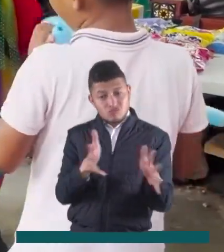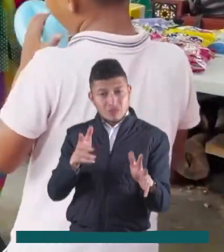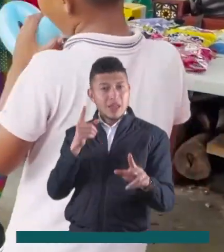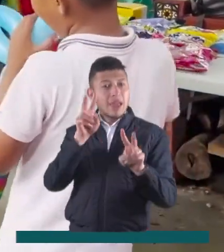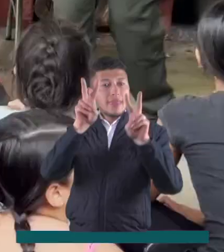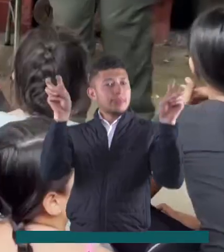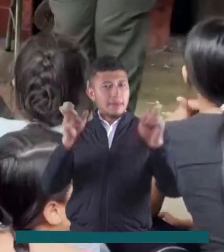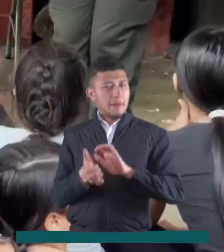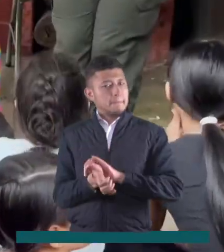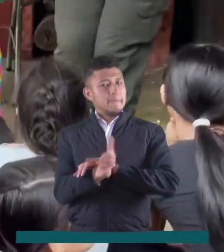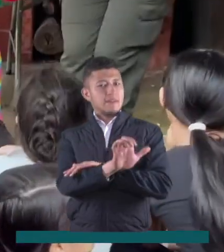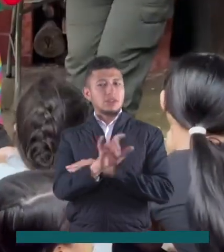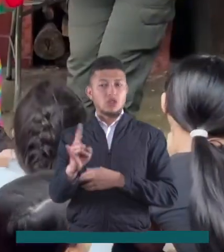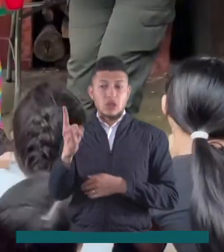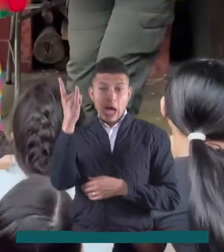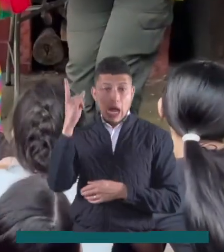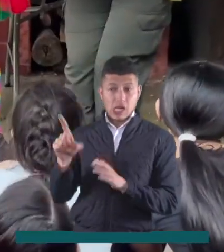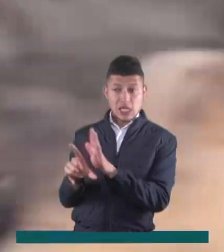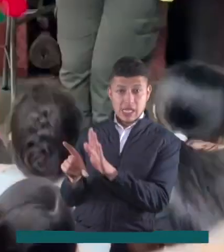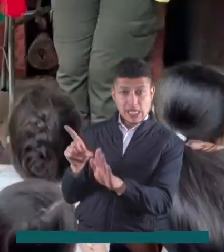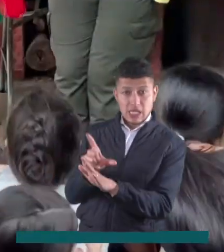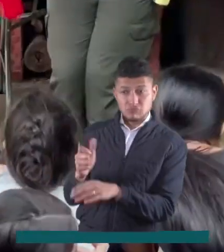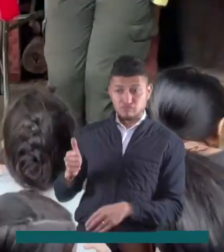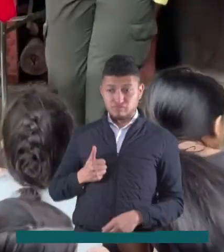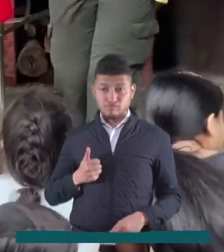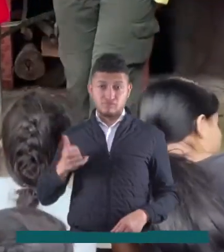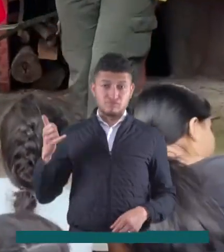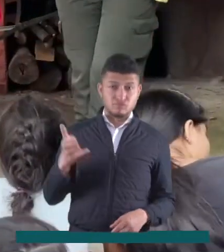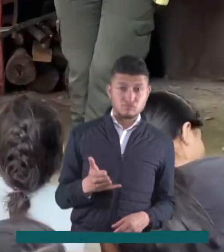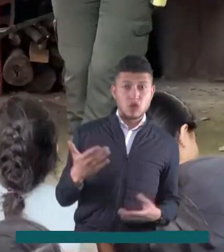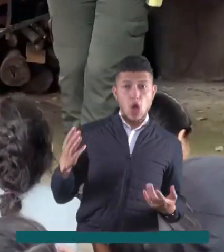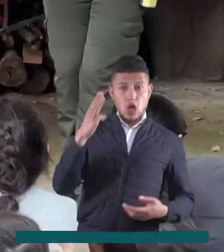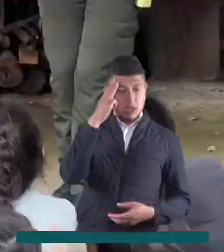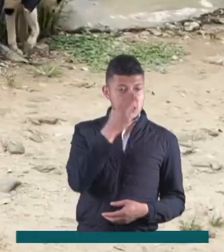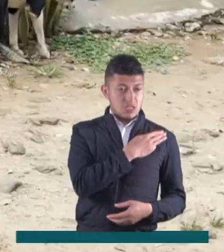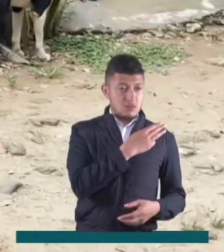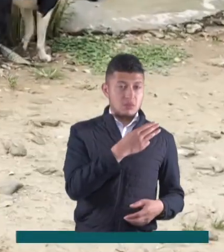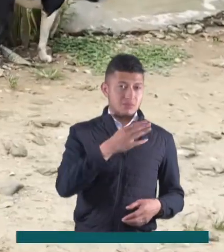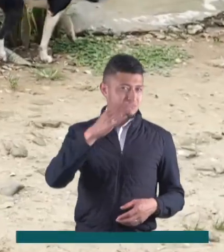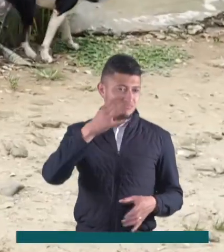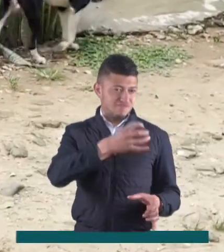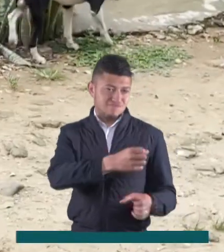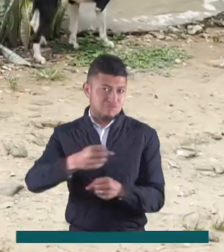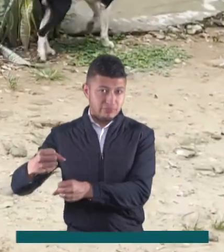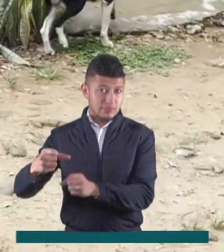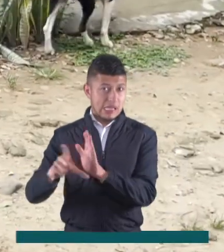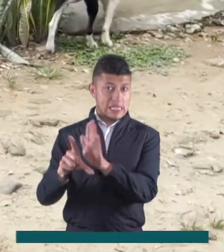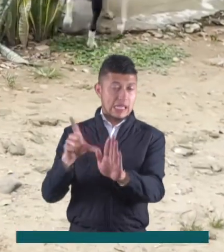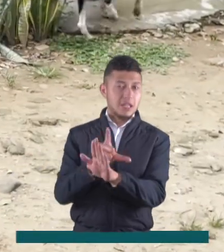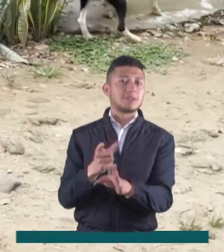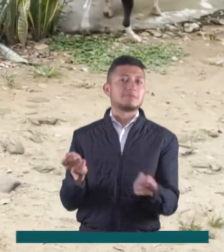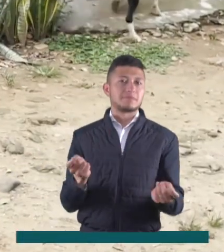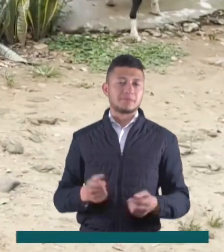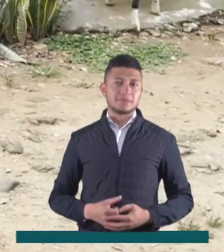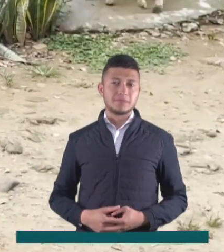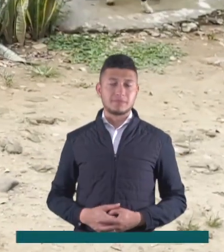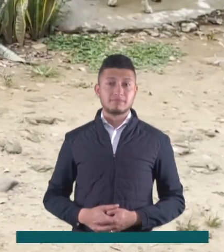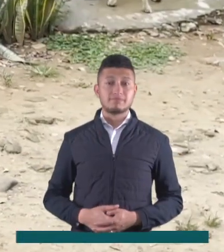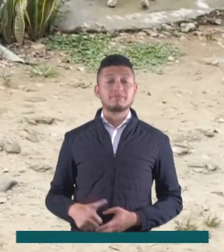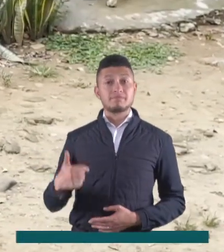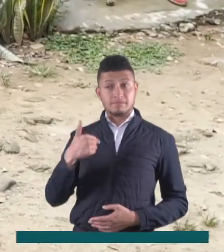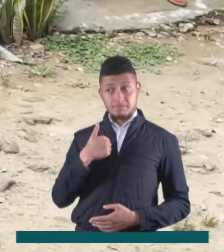a los menores sobre la prevención de delitos sexuales y reclutamiento forzado. Estoy muy contenta porque vino la